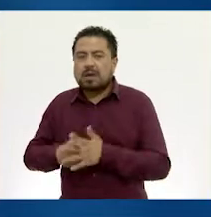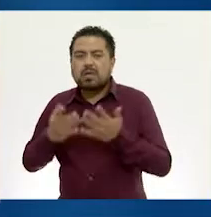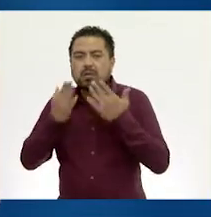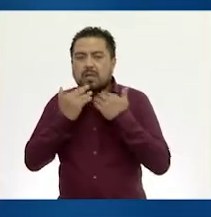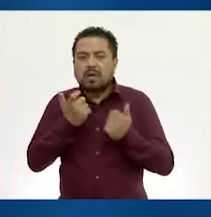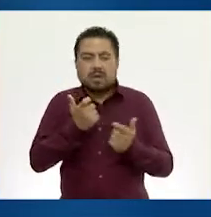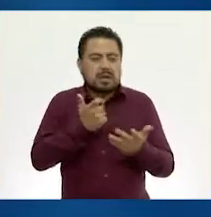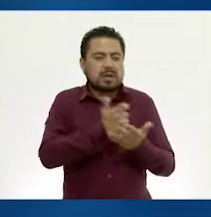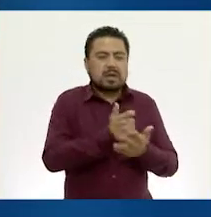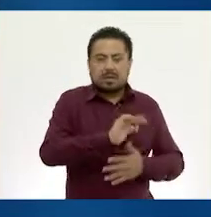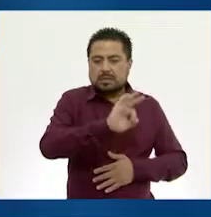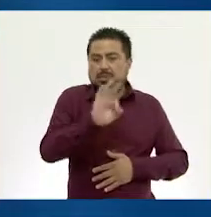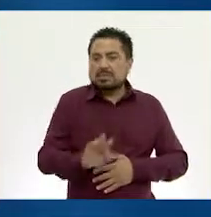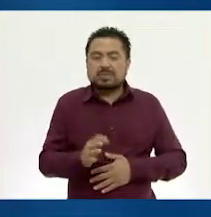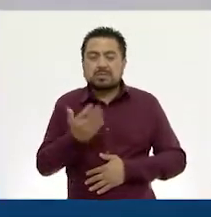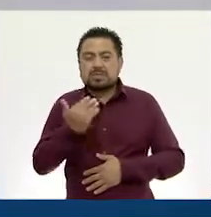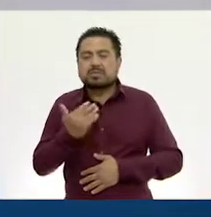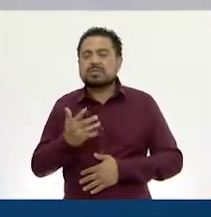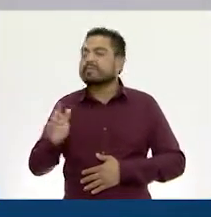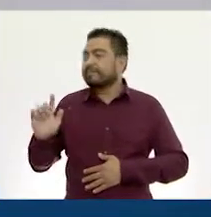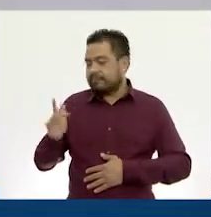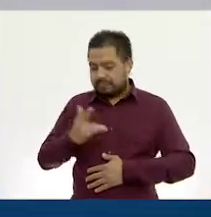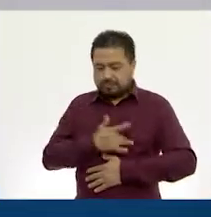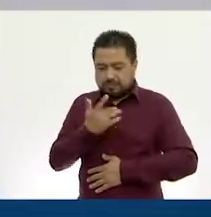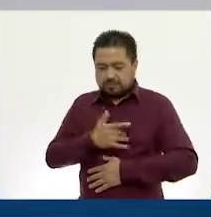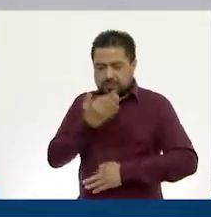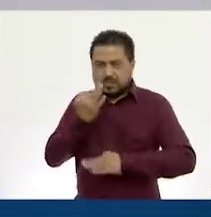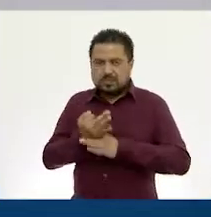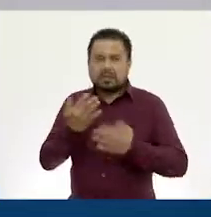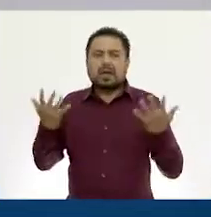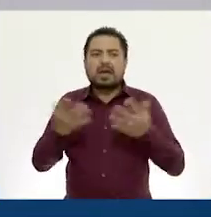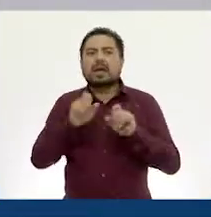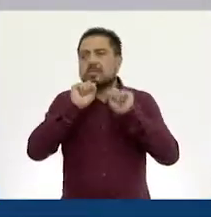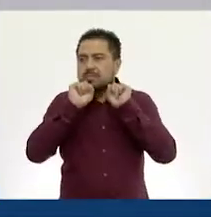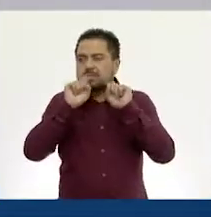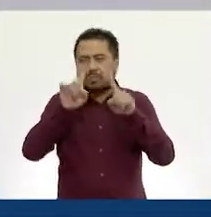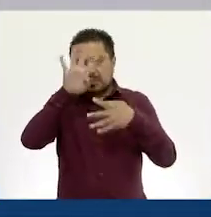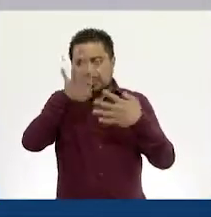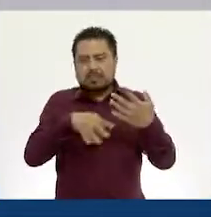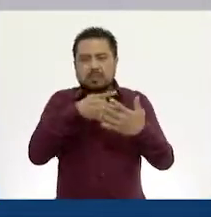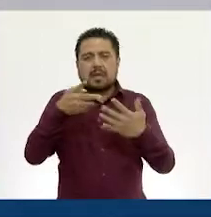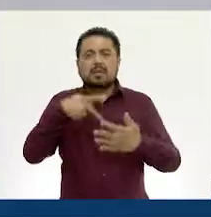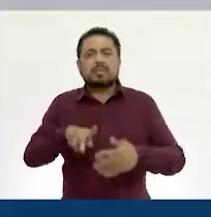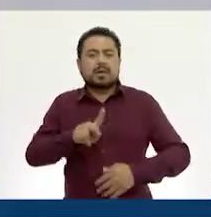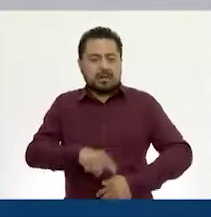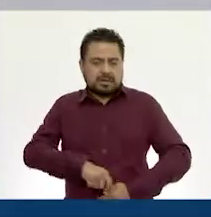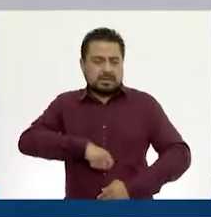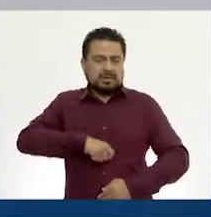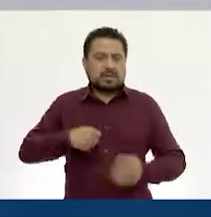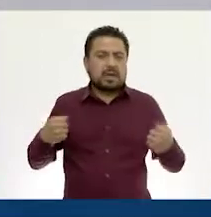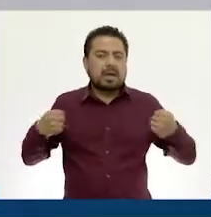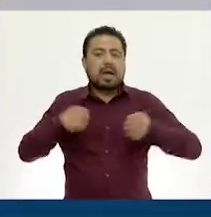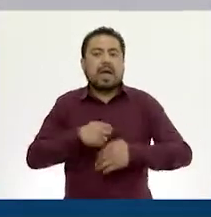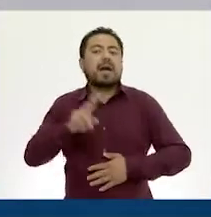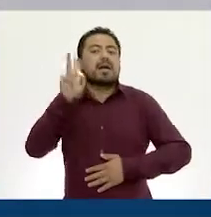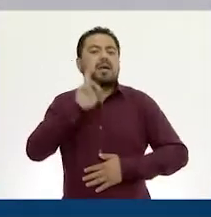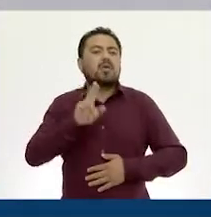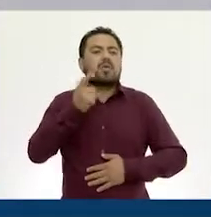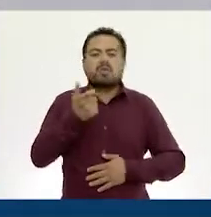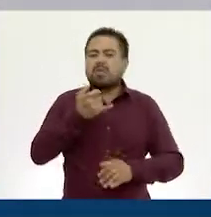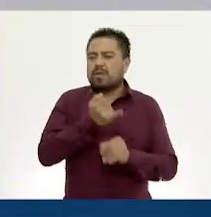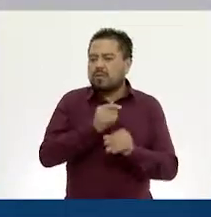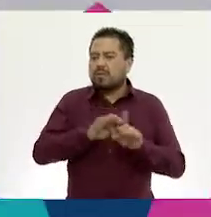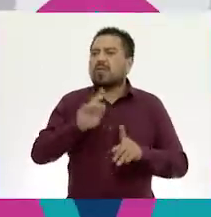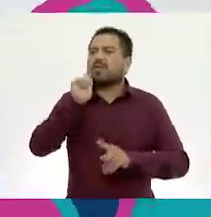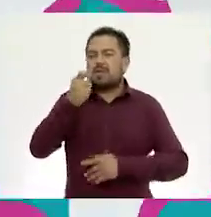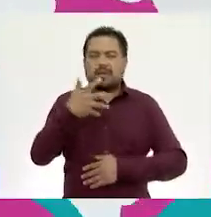del monto de descuento. Pues, ¿qué les parece si elaboramos la misma tabla, pero ahora para la chamarra? Vamos a ver entonces cuáles son los datos